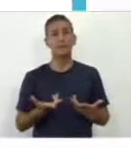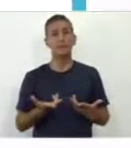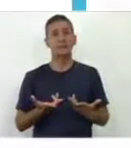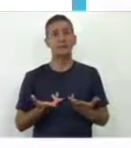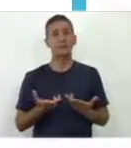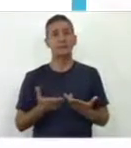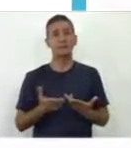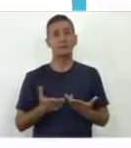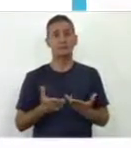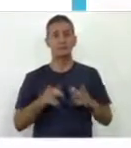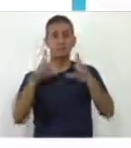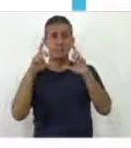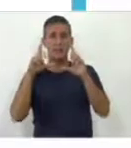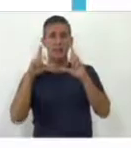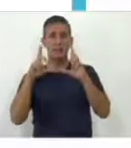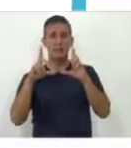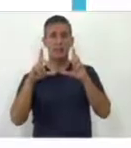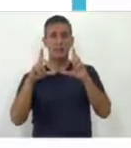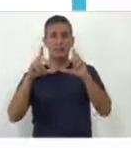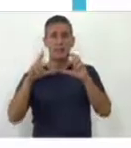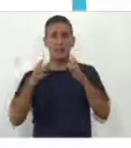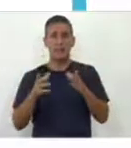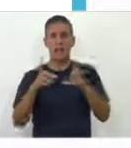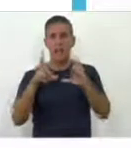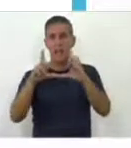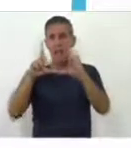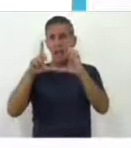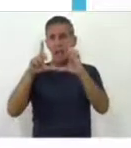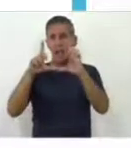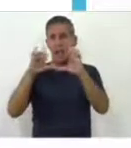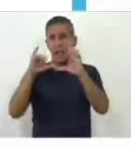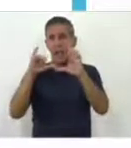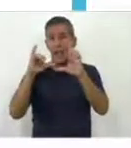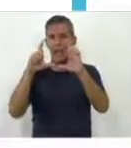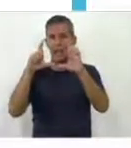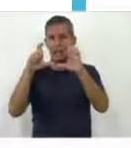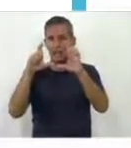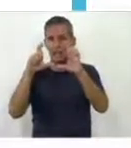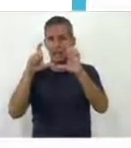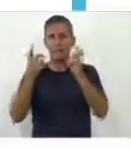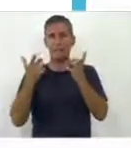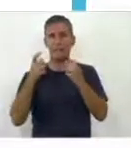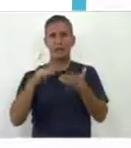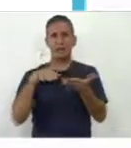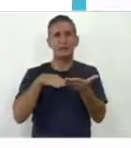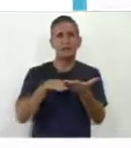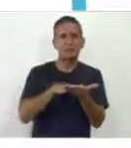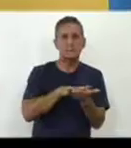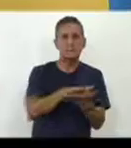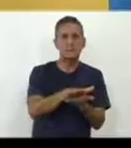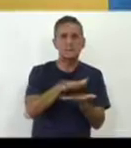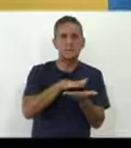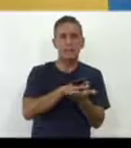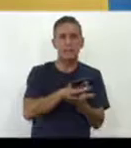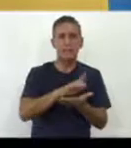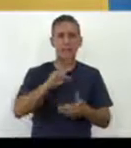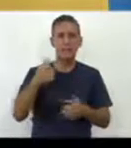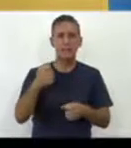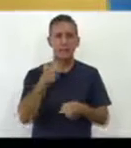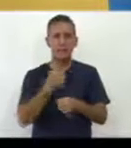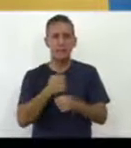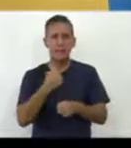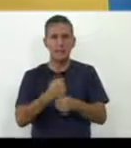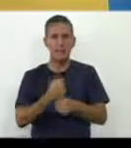captar una imagen e imprimirla. Y eso nos daría la posibilidad de trabajar